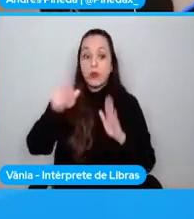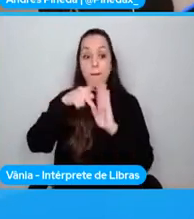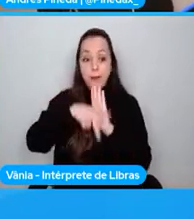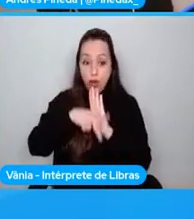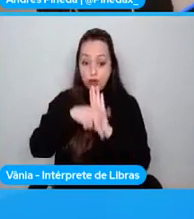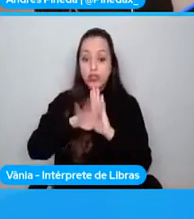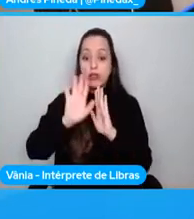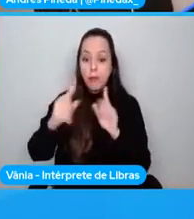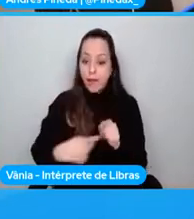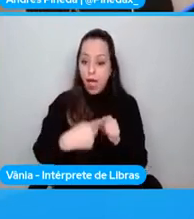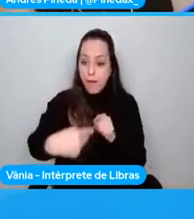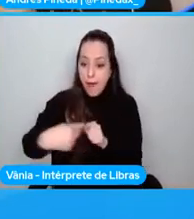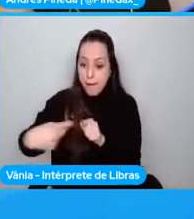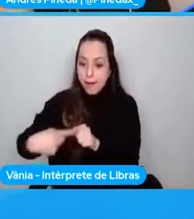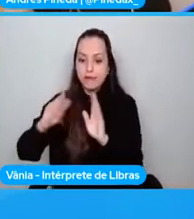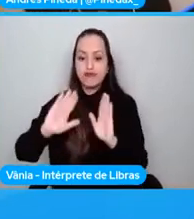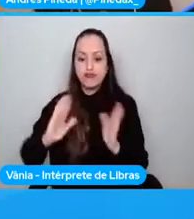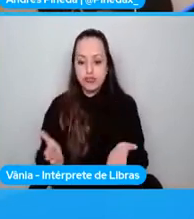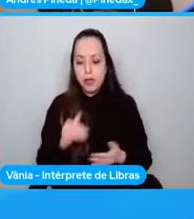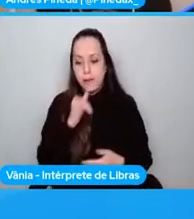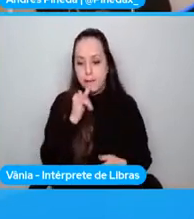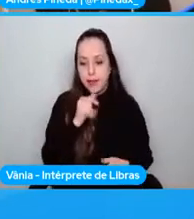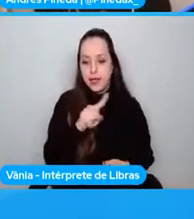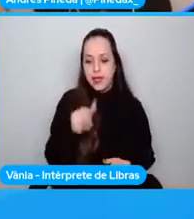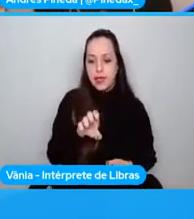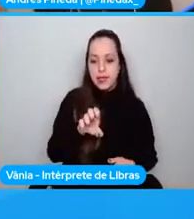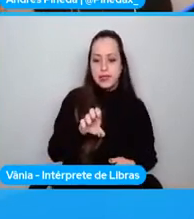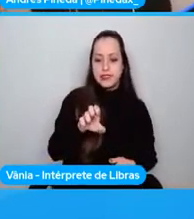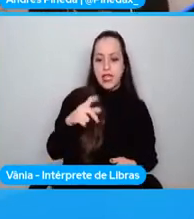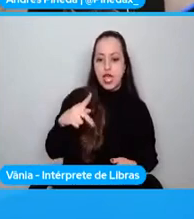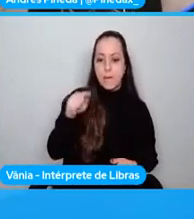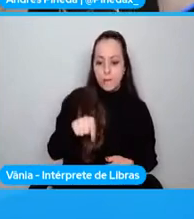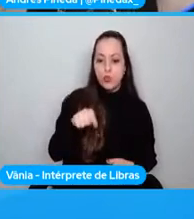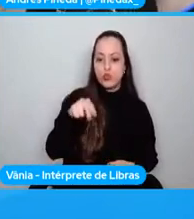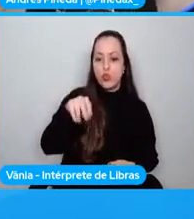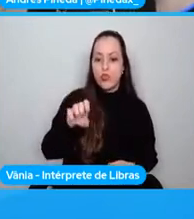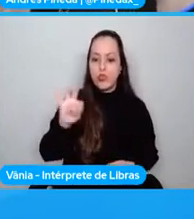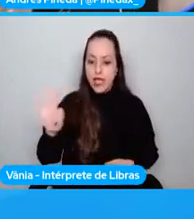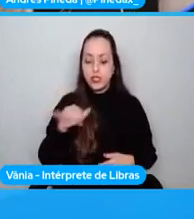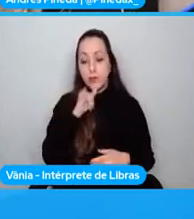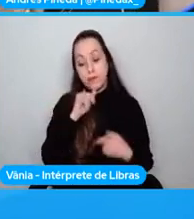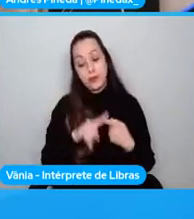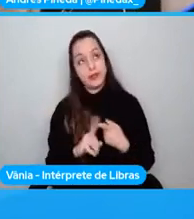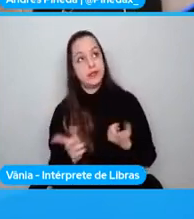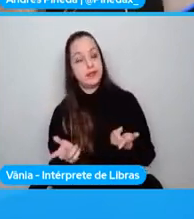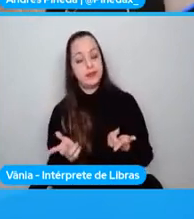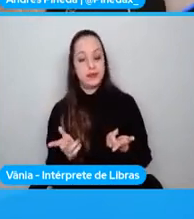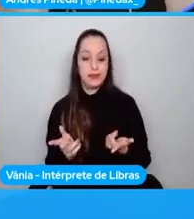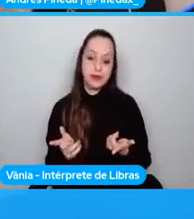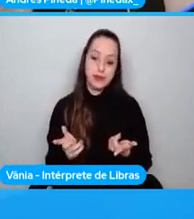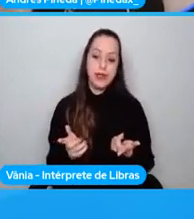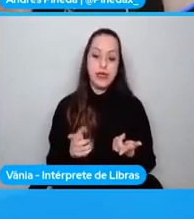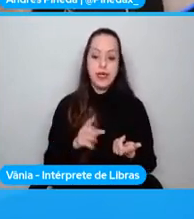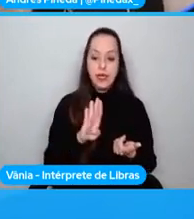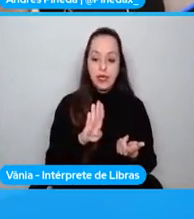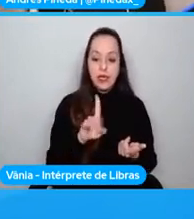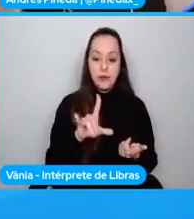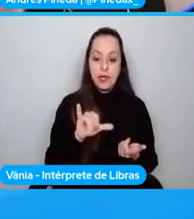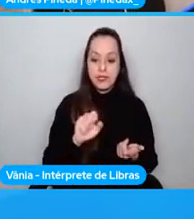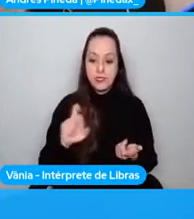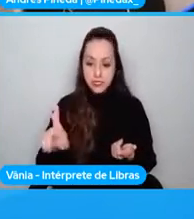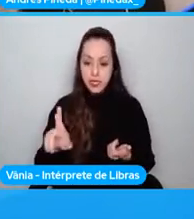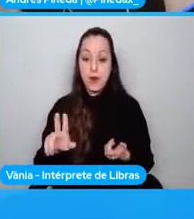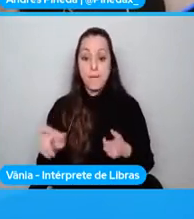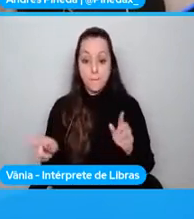en el lado de .NET, vemos que proyectos como Blazor, que es soportados directamente por Microsoft,